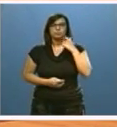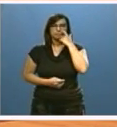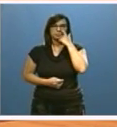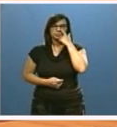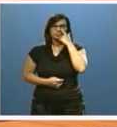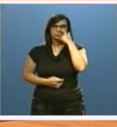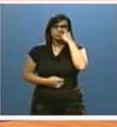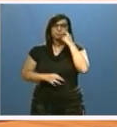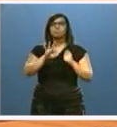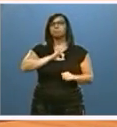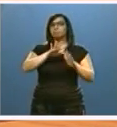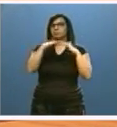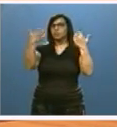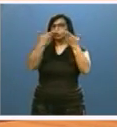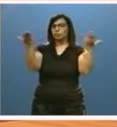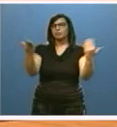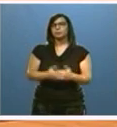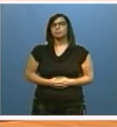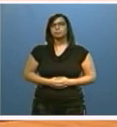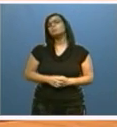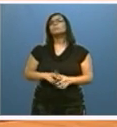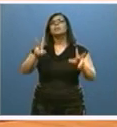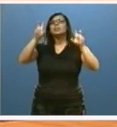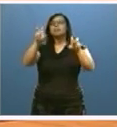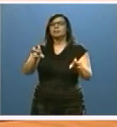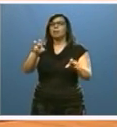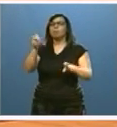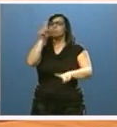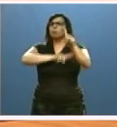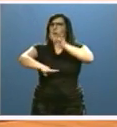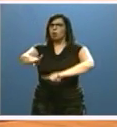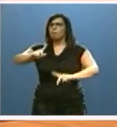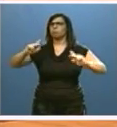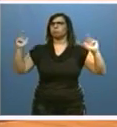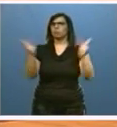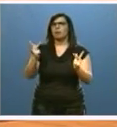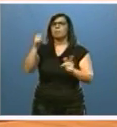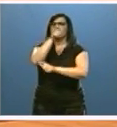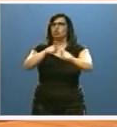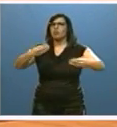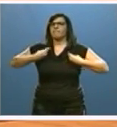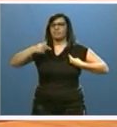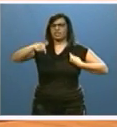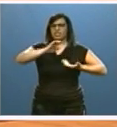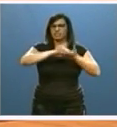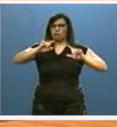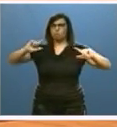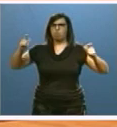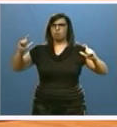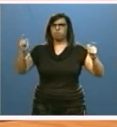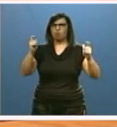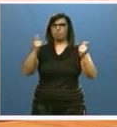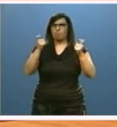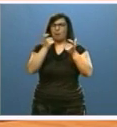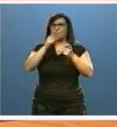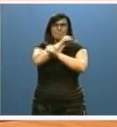Señorías, en relación al grave problema de la pérdida de población que Castilla y León viene sufriendo, especialmente desde el inicio de la última